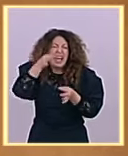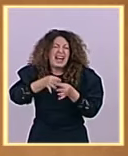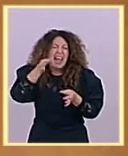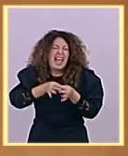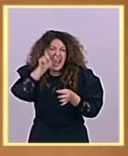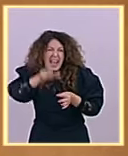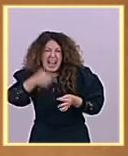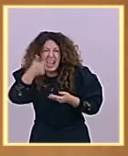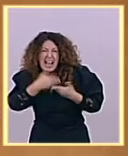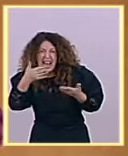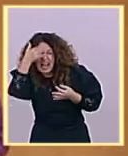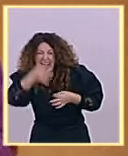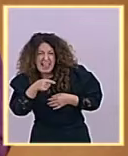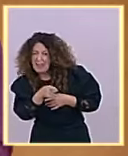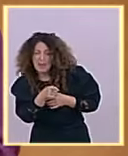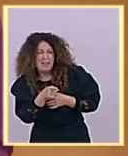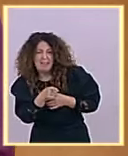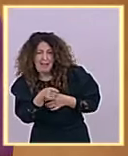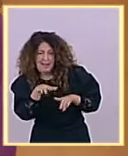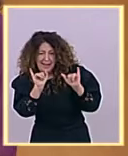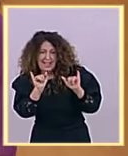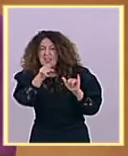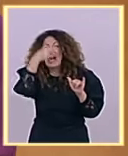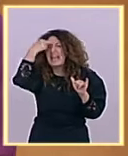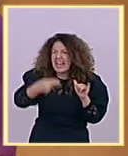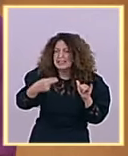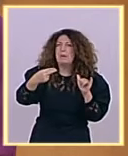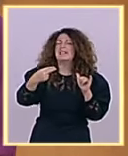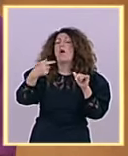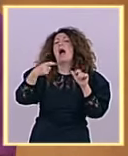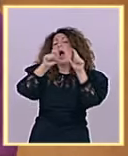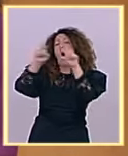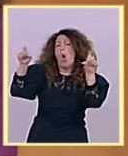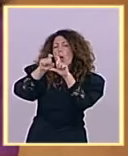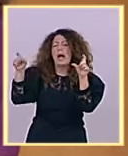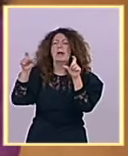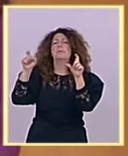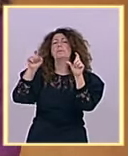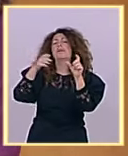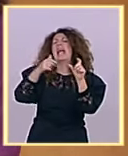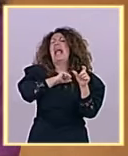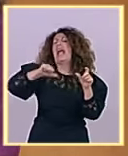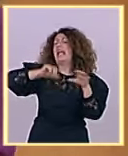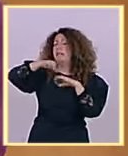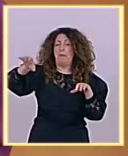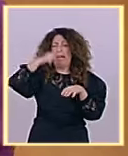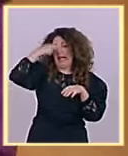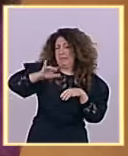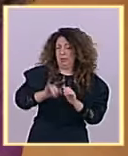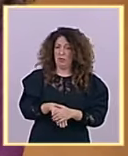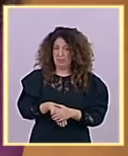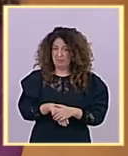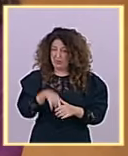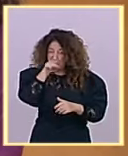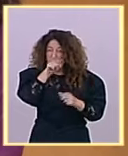organismos independientes. ¿Está usted o no de acuerdo, señor Feijó, con las propuestas que se están proponiendo en Europa? No habla usted nada